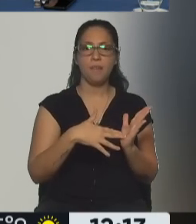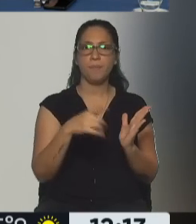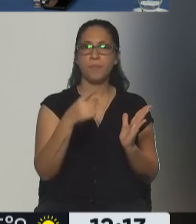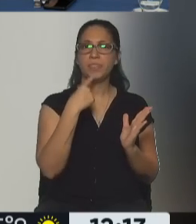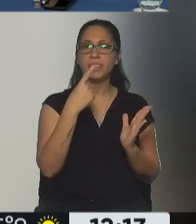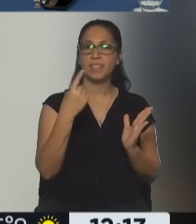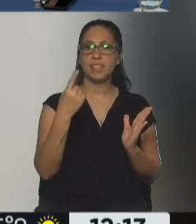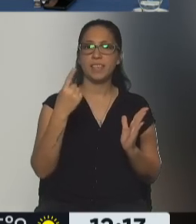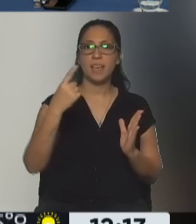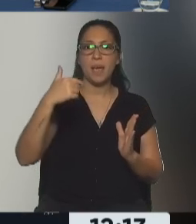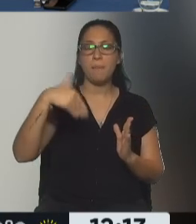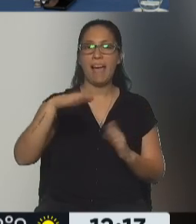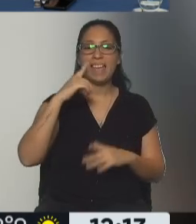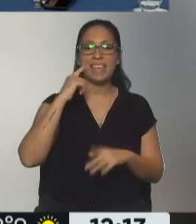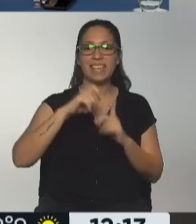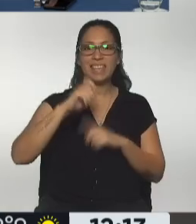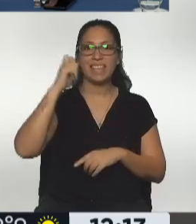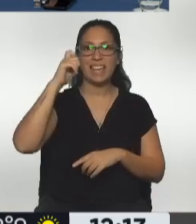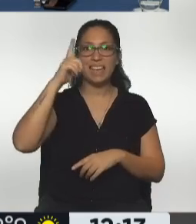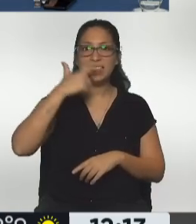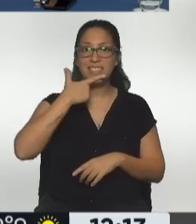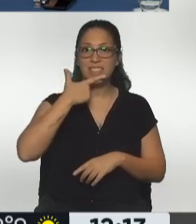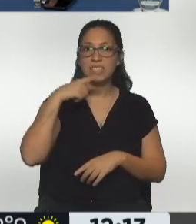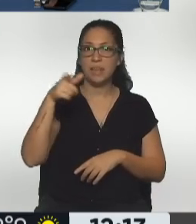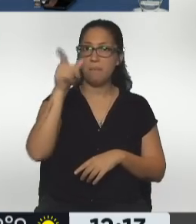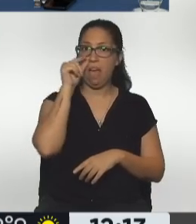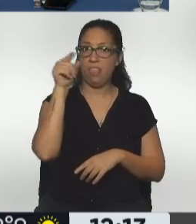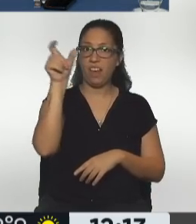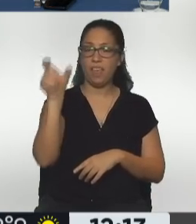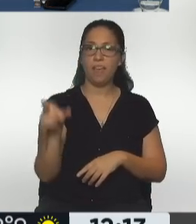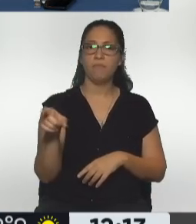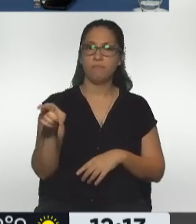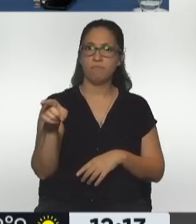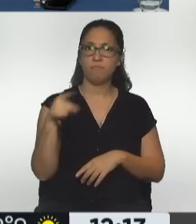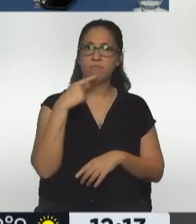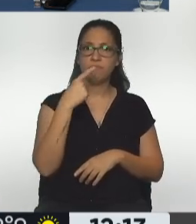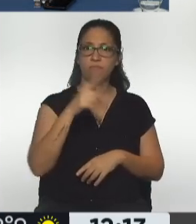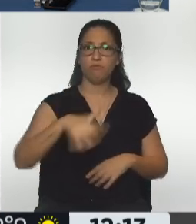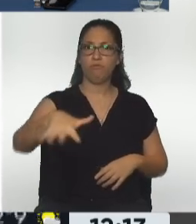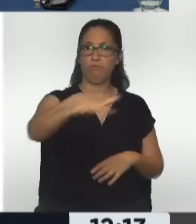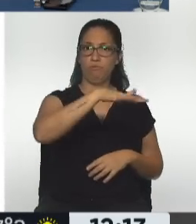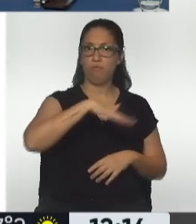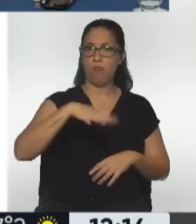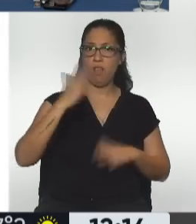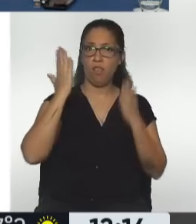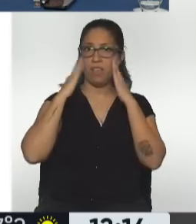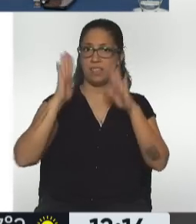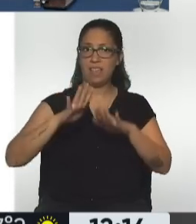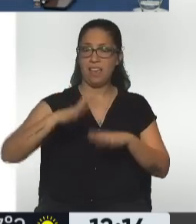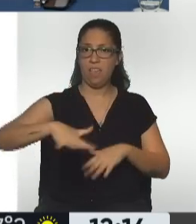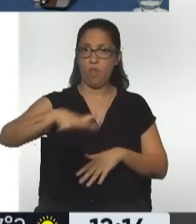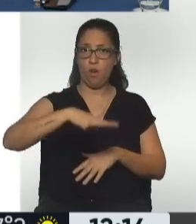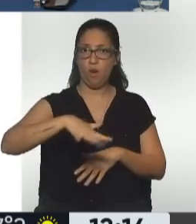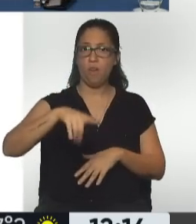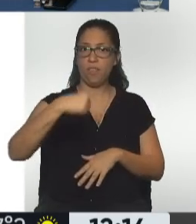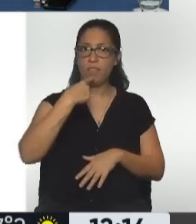camarista Maíke Padre ha resuelto, respecto del propio predio en el cual se alojó, es decir, que él